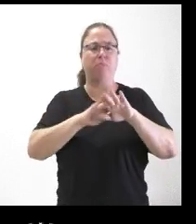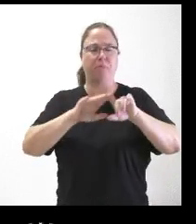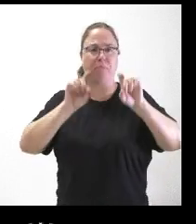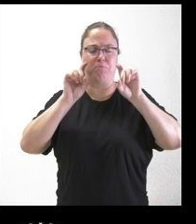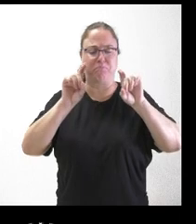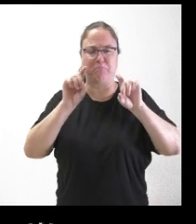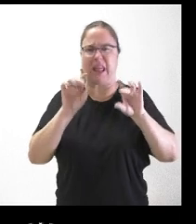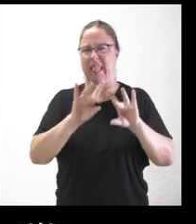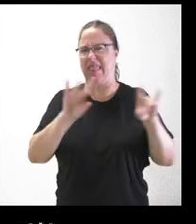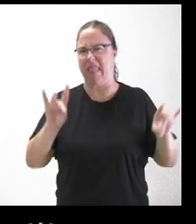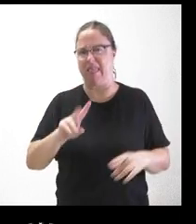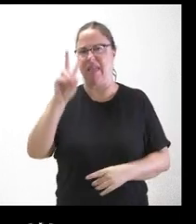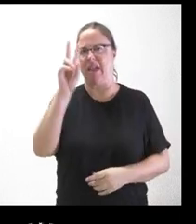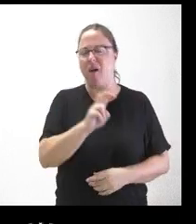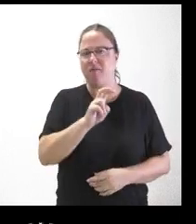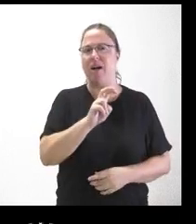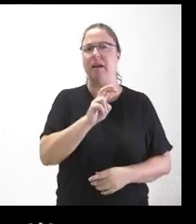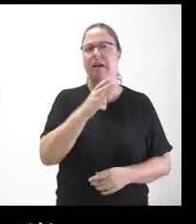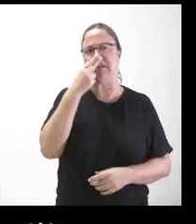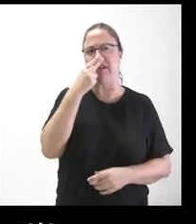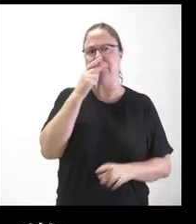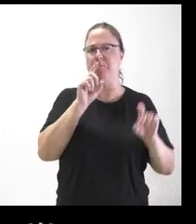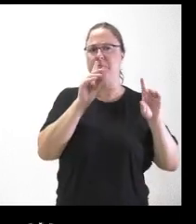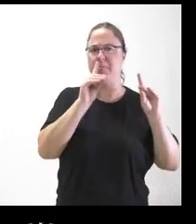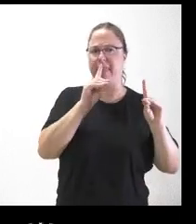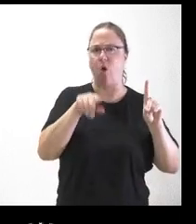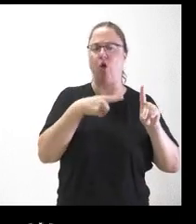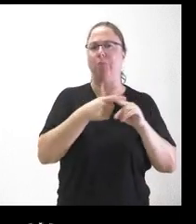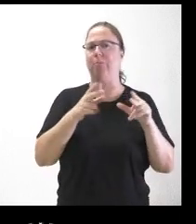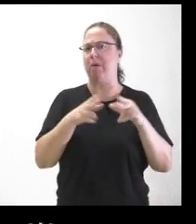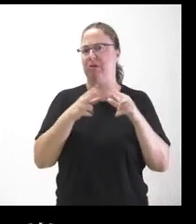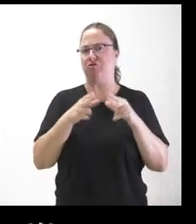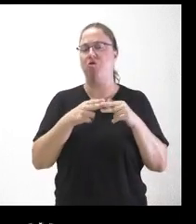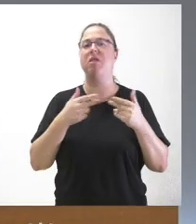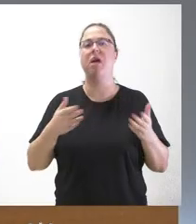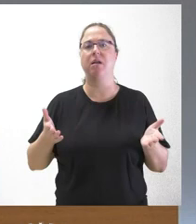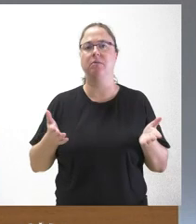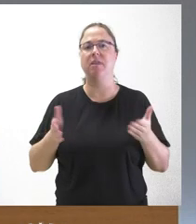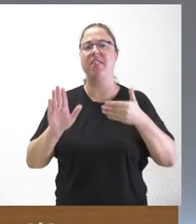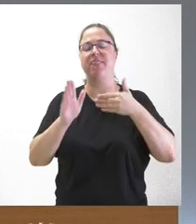social. ¿Qué les parece? ¿Cómo valoran esta solicitud? Gracias. Gracias.